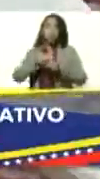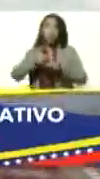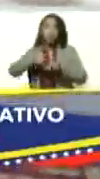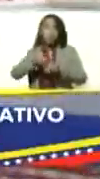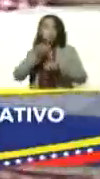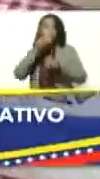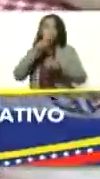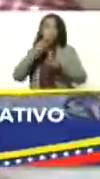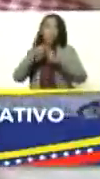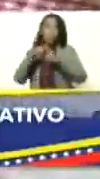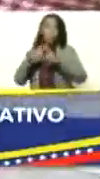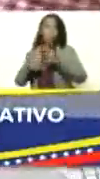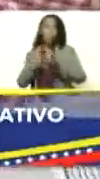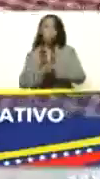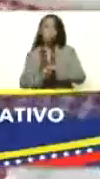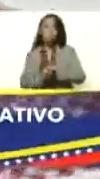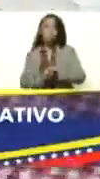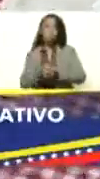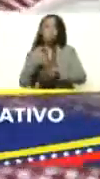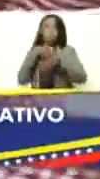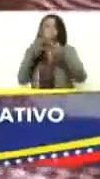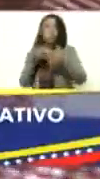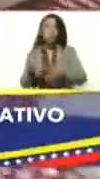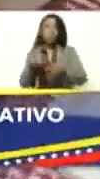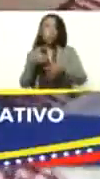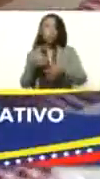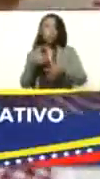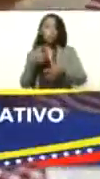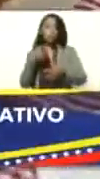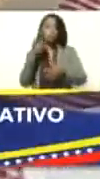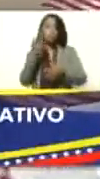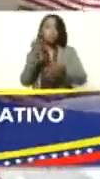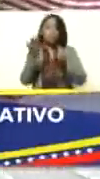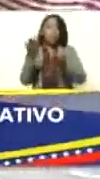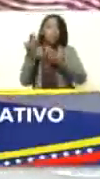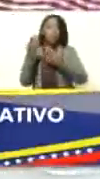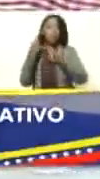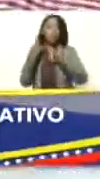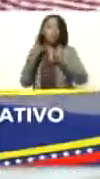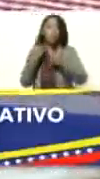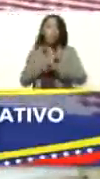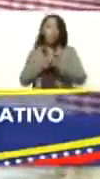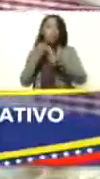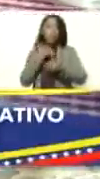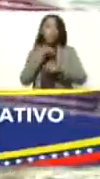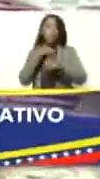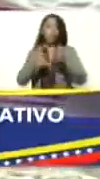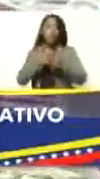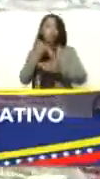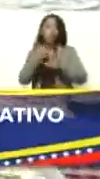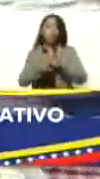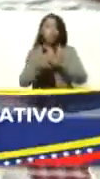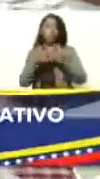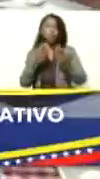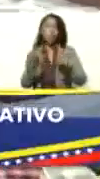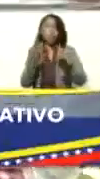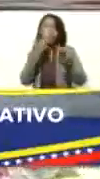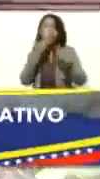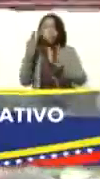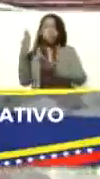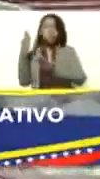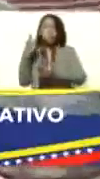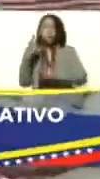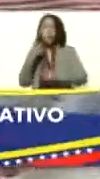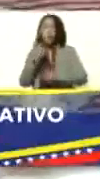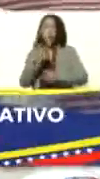señor presidente estoy segura de que contamos con su apoyo para culminar nuestro proyecto que como bien lo dijo